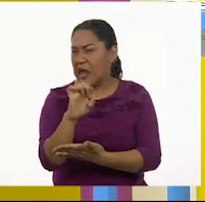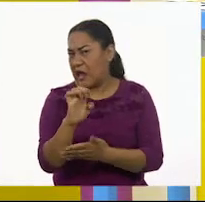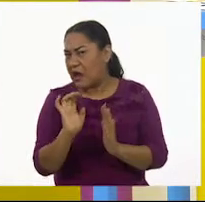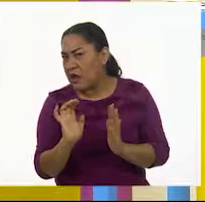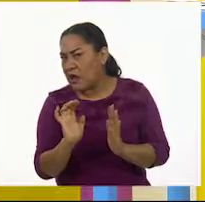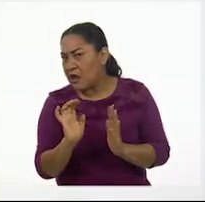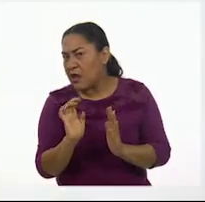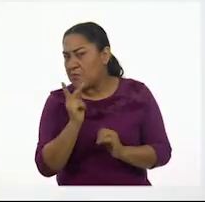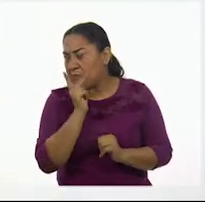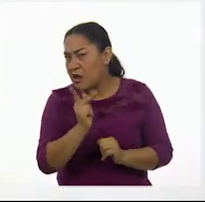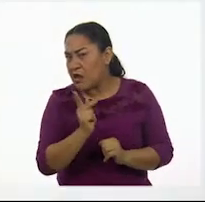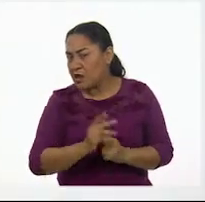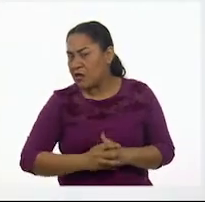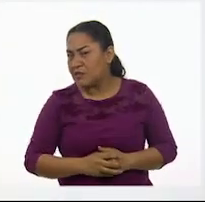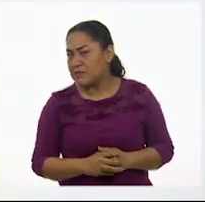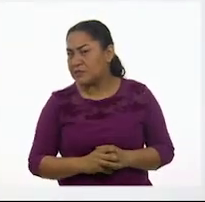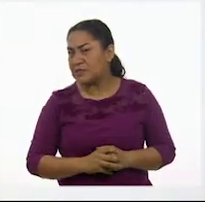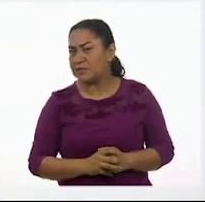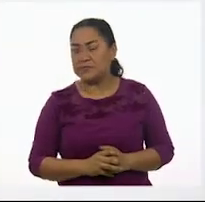¿Higiene?